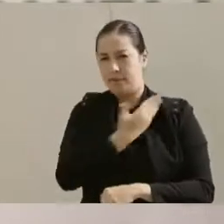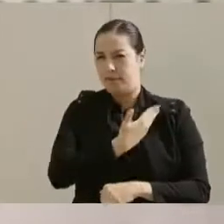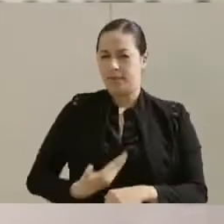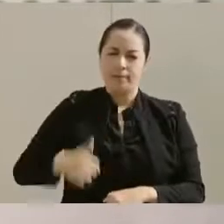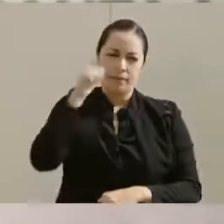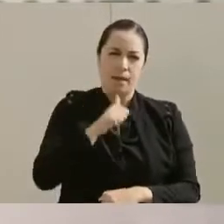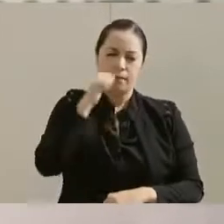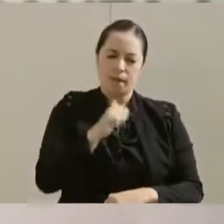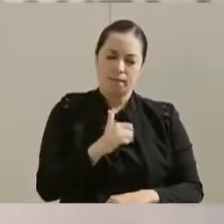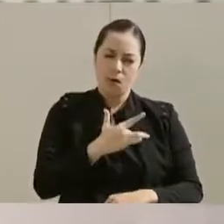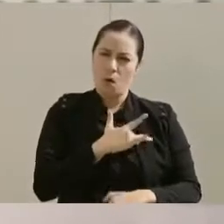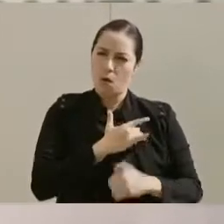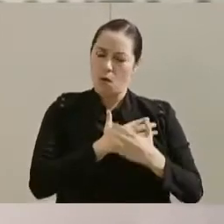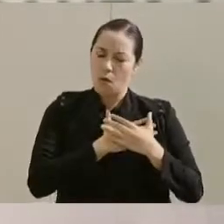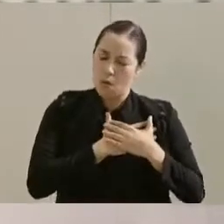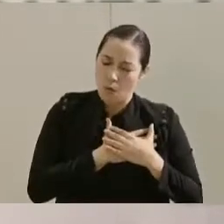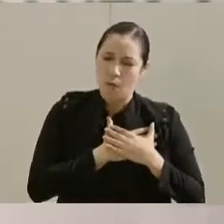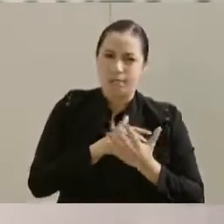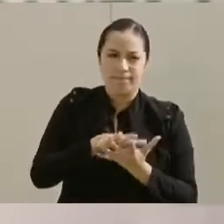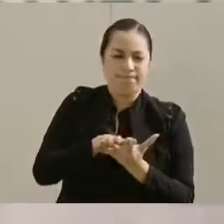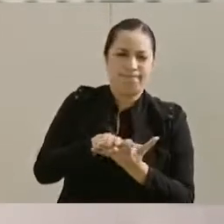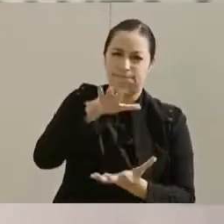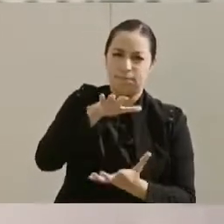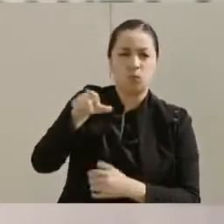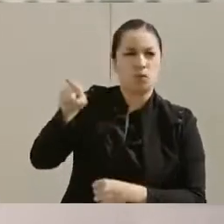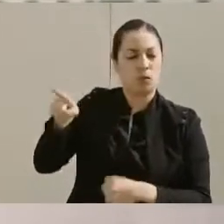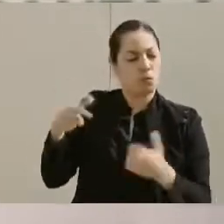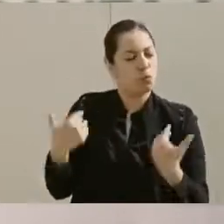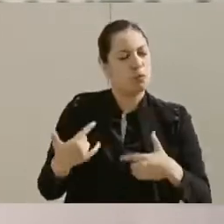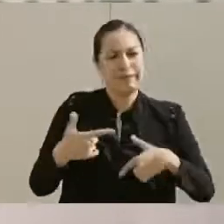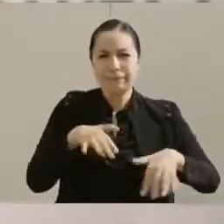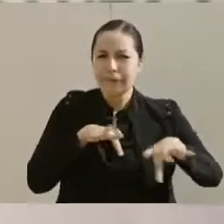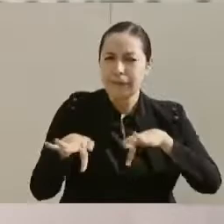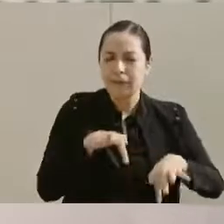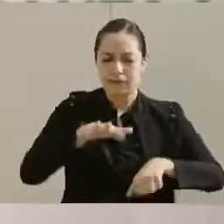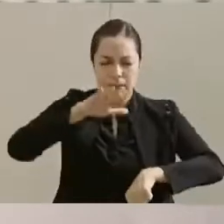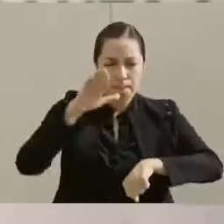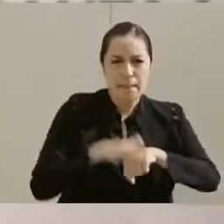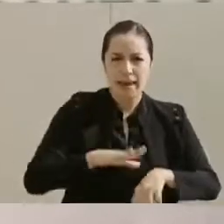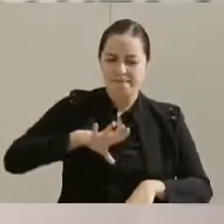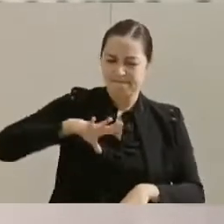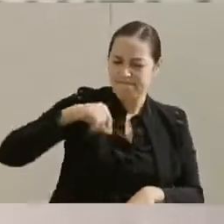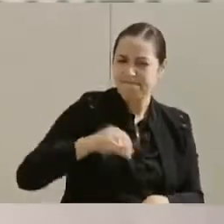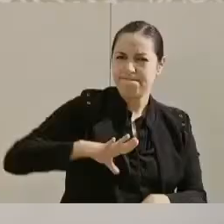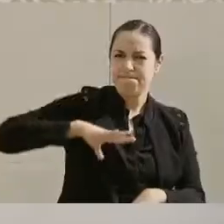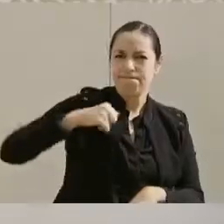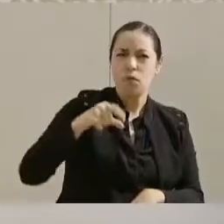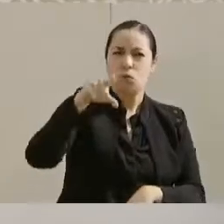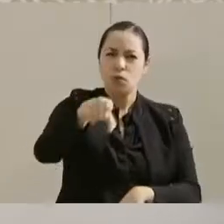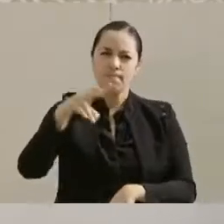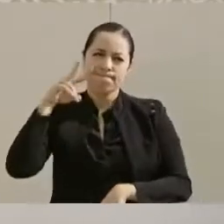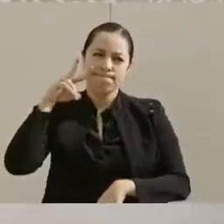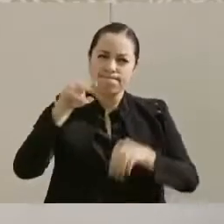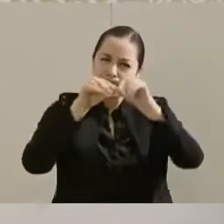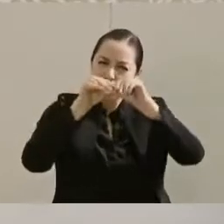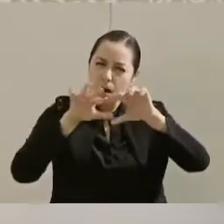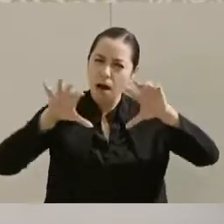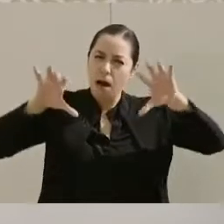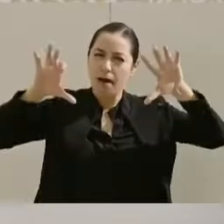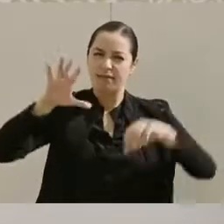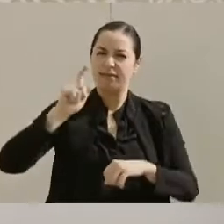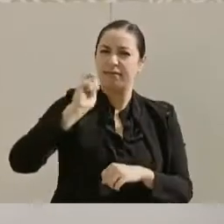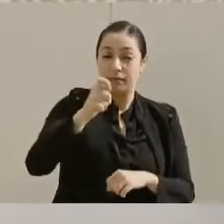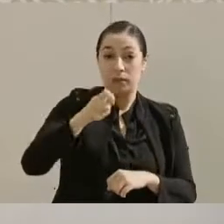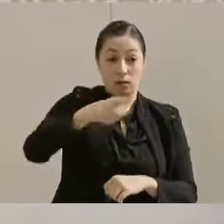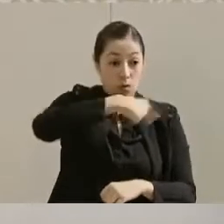corazón, todo su amor. sido un hombre de mucho trabajo, de mucha tenacidad, de mucha visión. Realmente, nosotros los sinaloenses